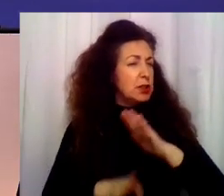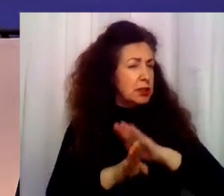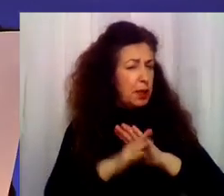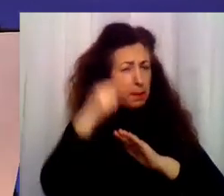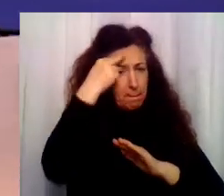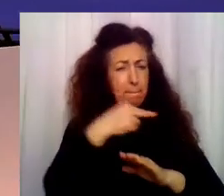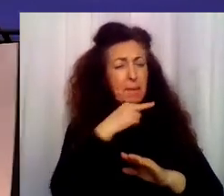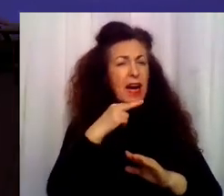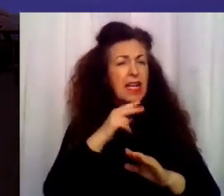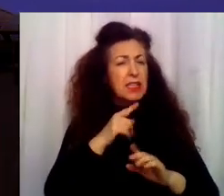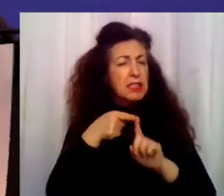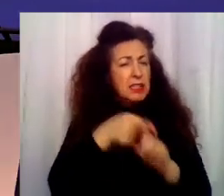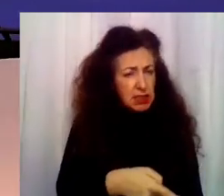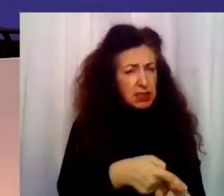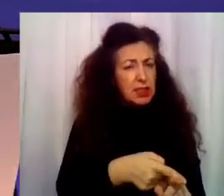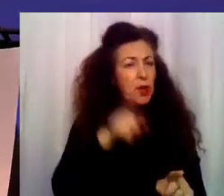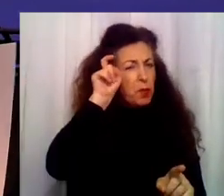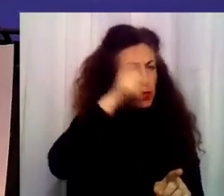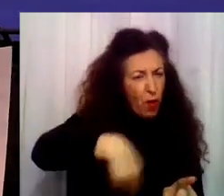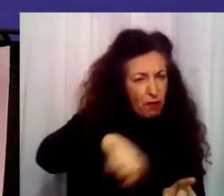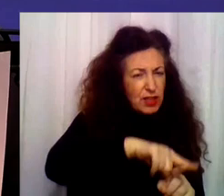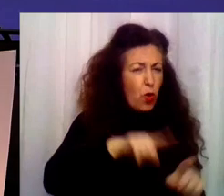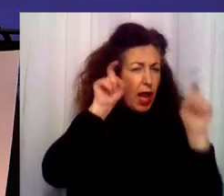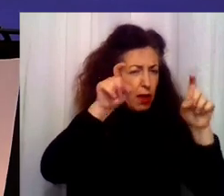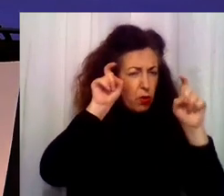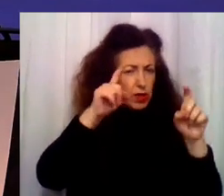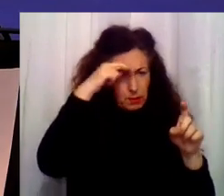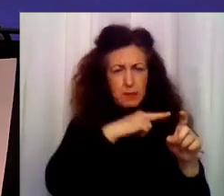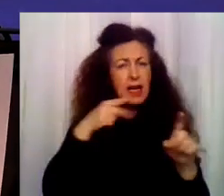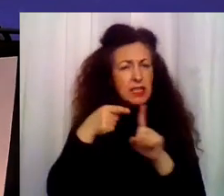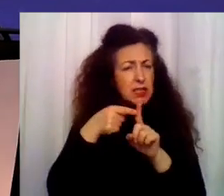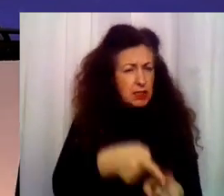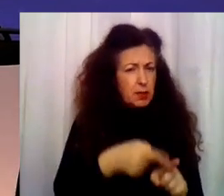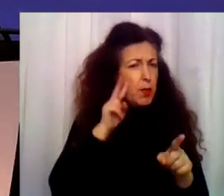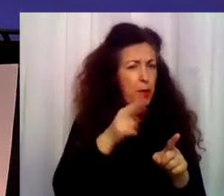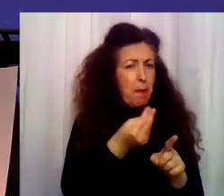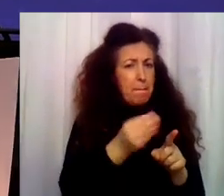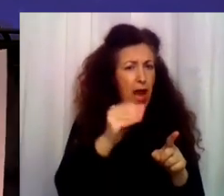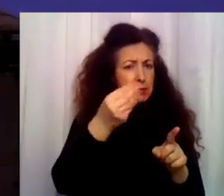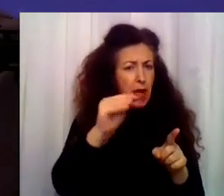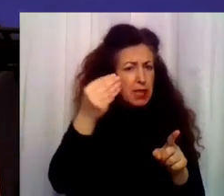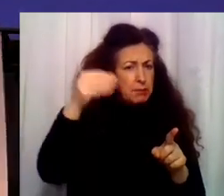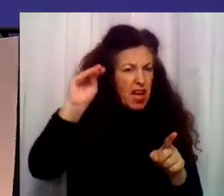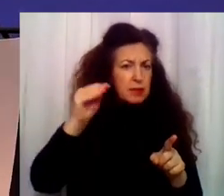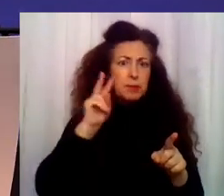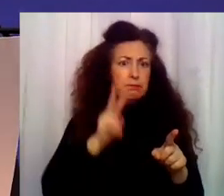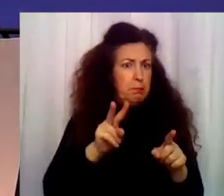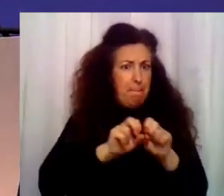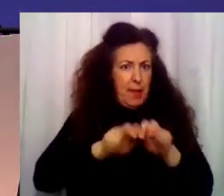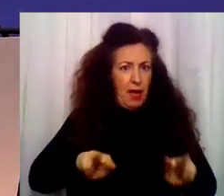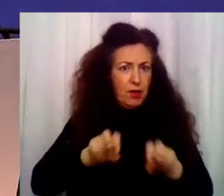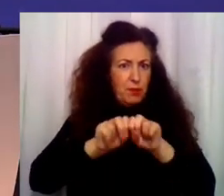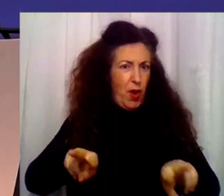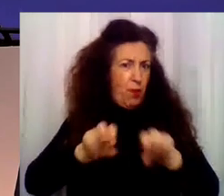contra profesores y educadores aumentan cada día de manera desproporcionada y los casos son cada vez más duros. Hemos llegado a un